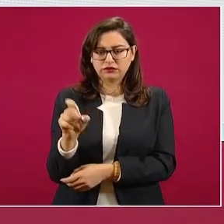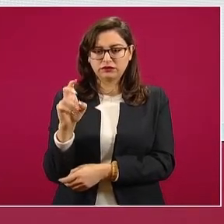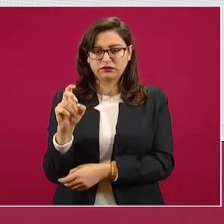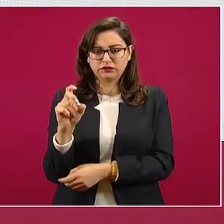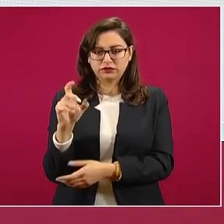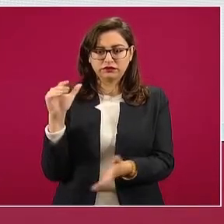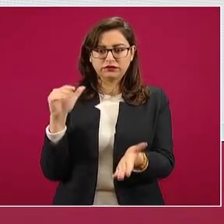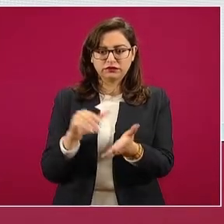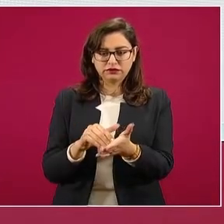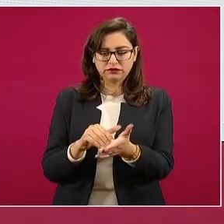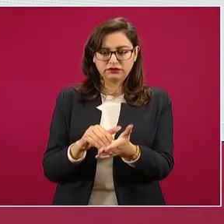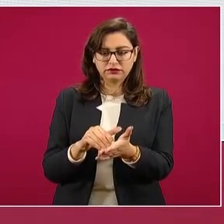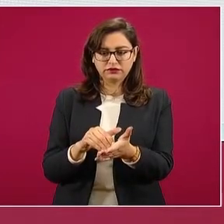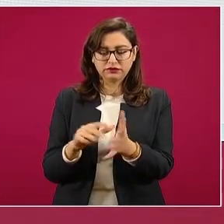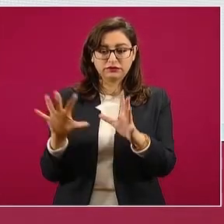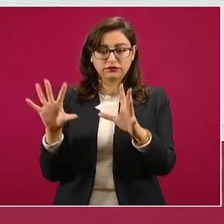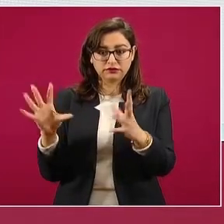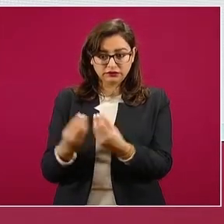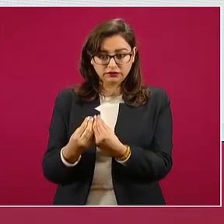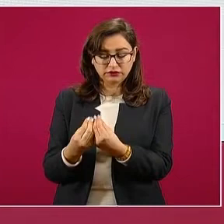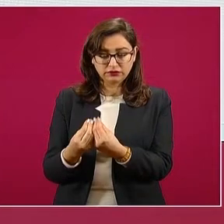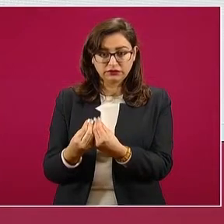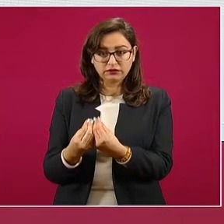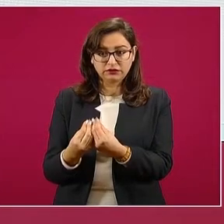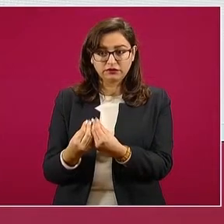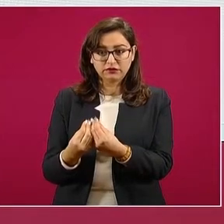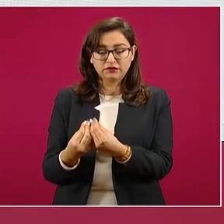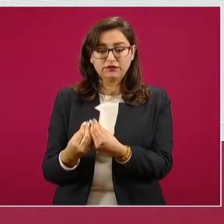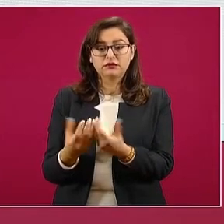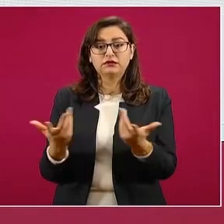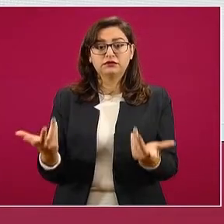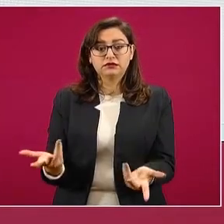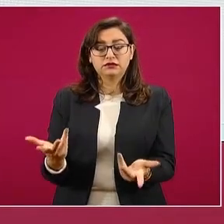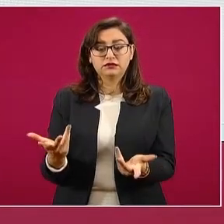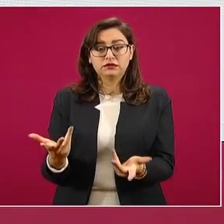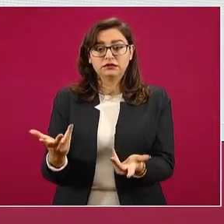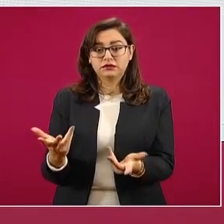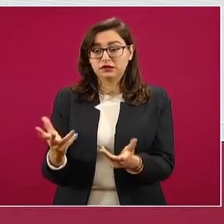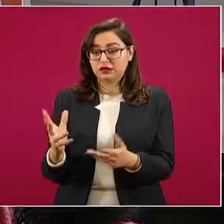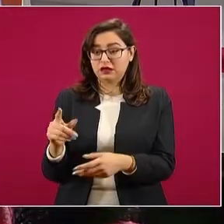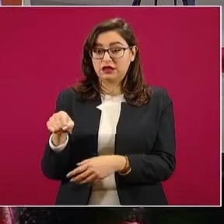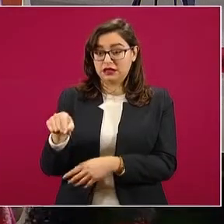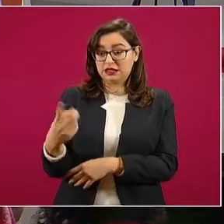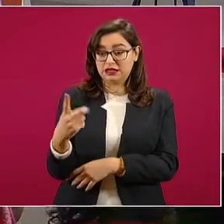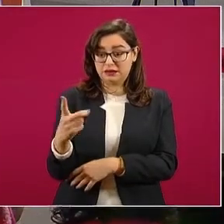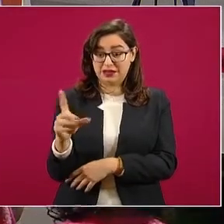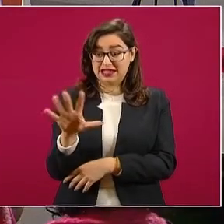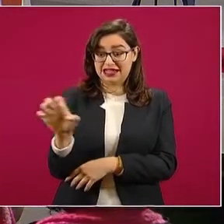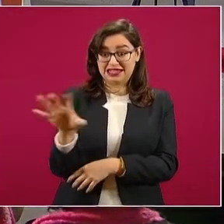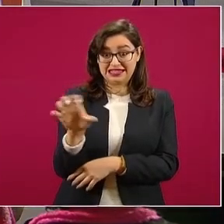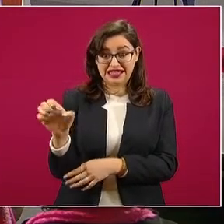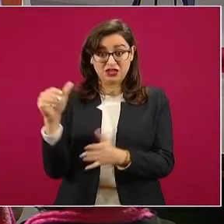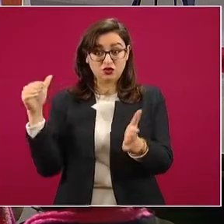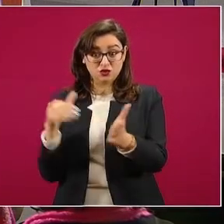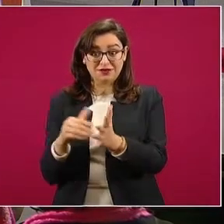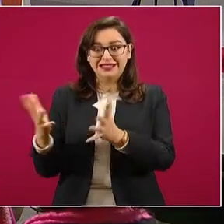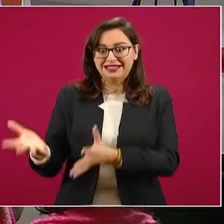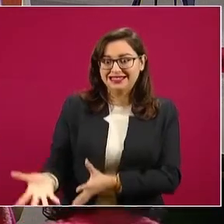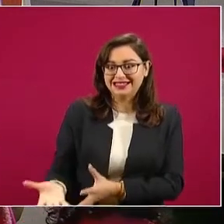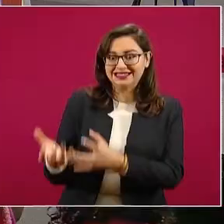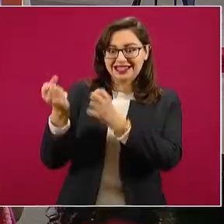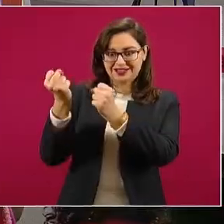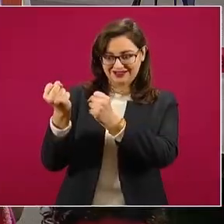recuperados. En total, como les decía, más de 500. Vamos a llegar a diciembre y si